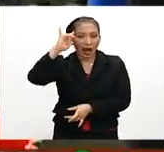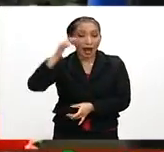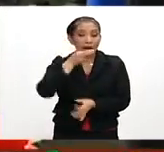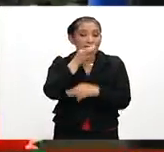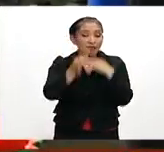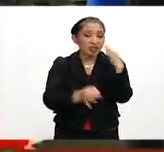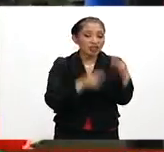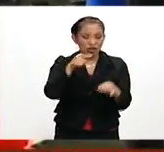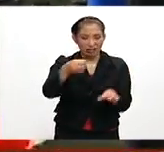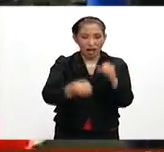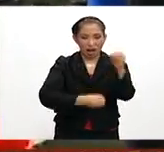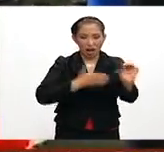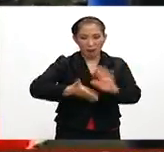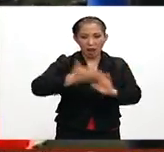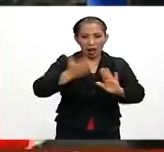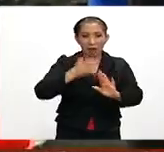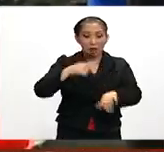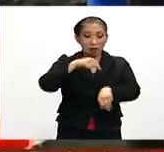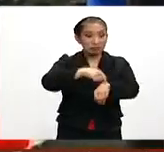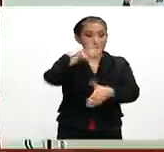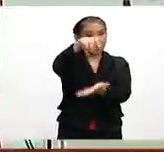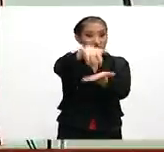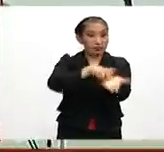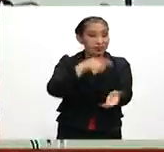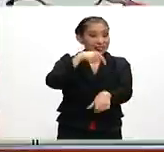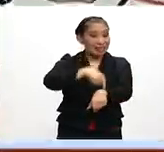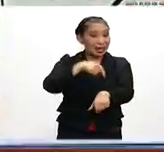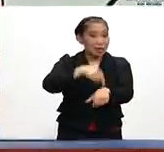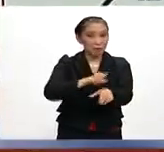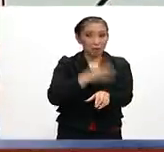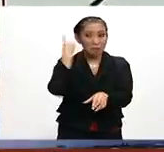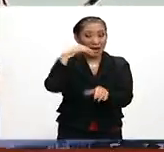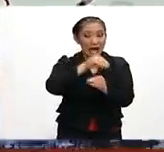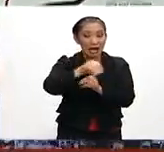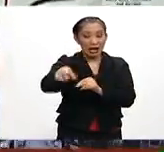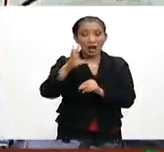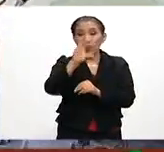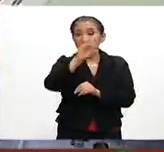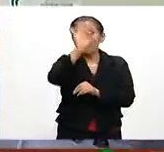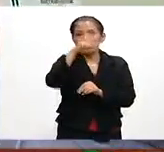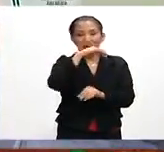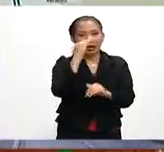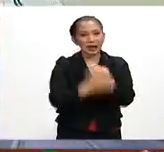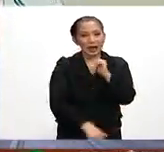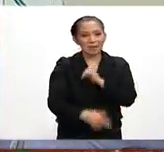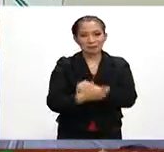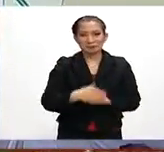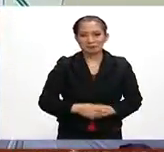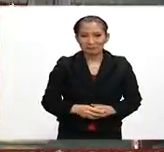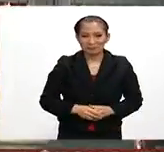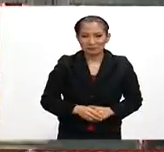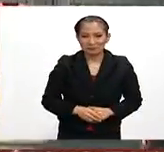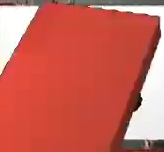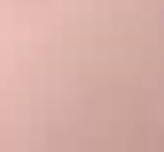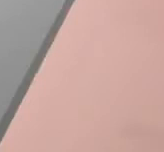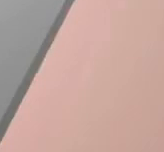Informó que esta obra, que reducirá significativamente el tiempo de recorrido, lleva un 90% de avance.